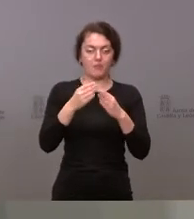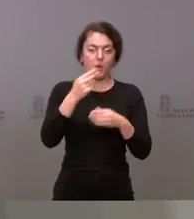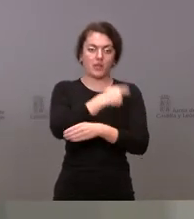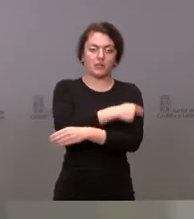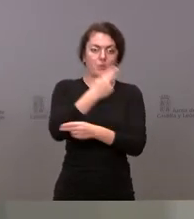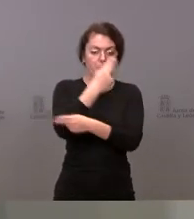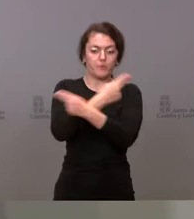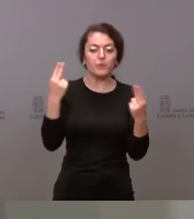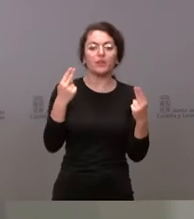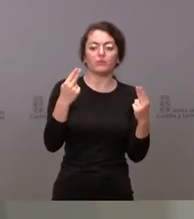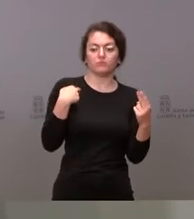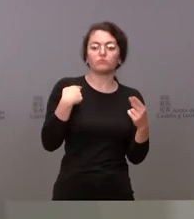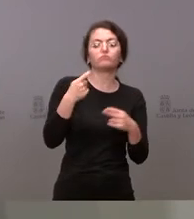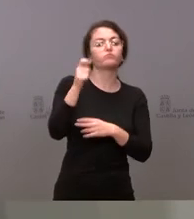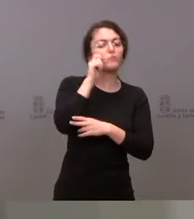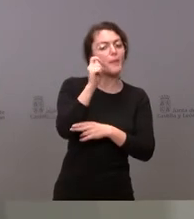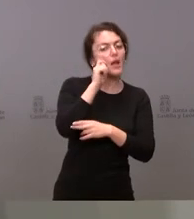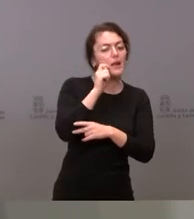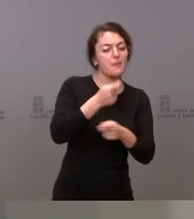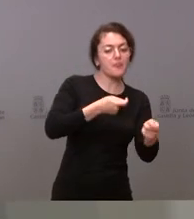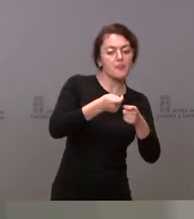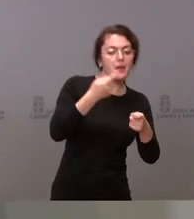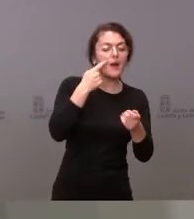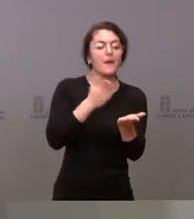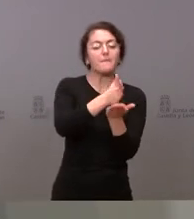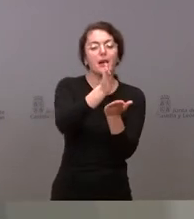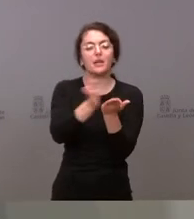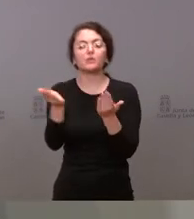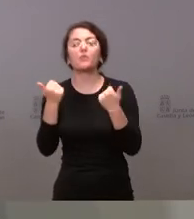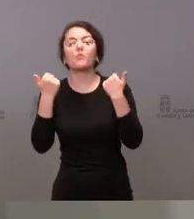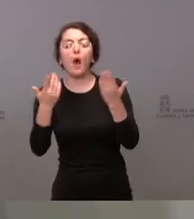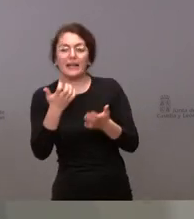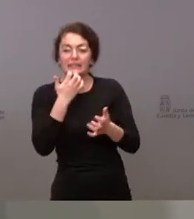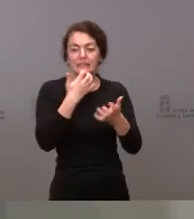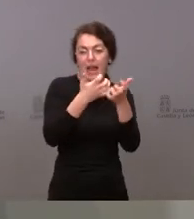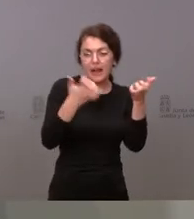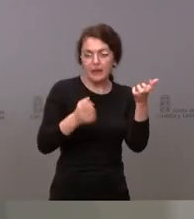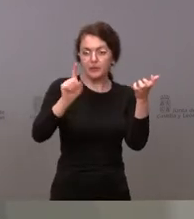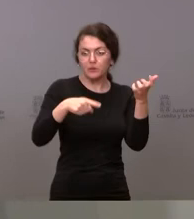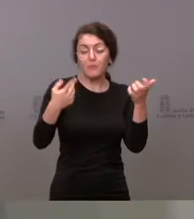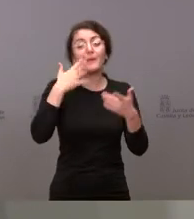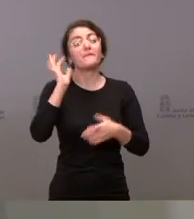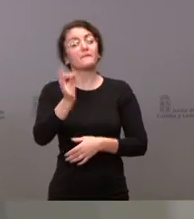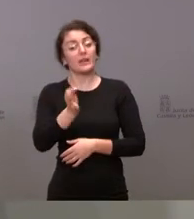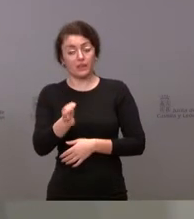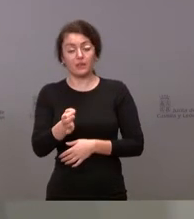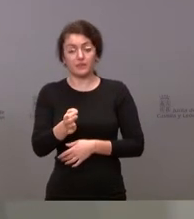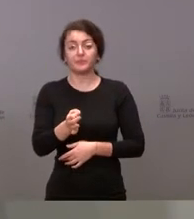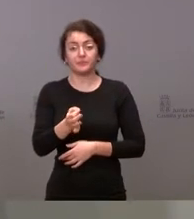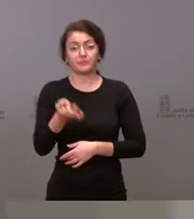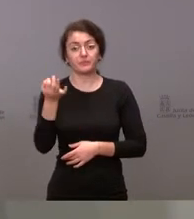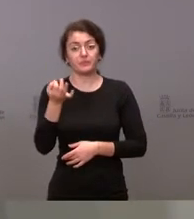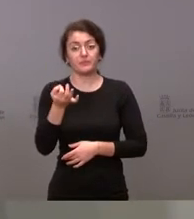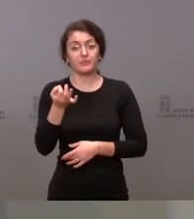están todo el día tanto de lo que ocurre, qué variantes circulan, qué gravedad tiene. Pero también es verdad que necesitamos poder